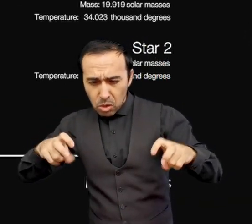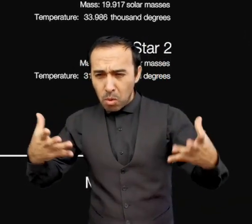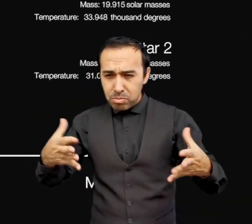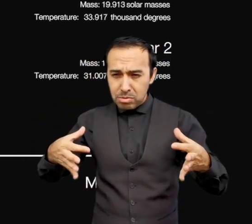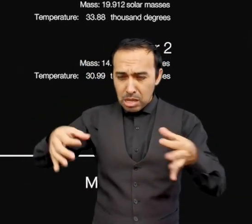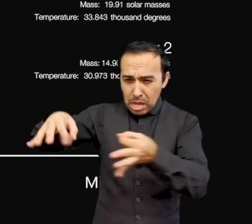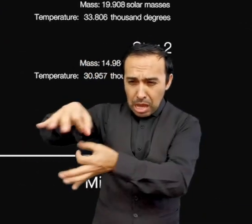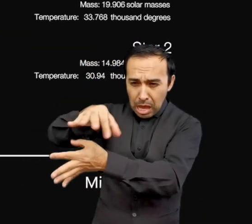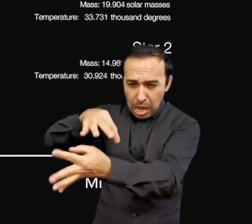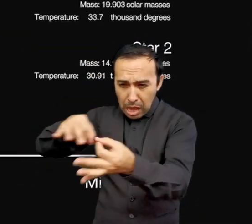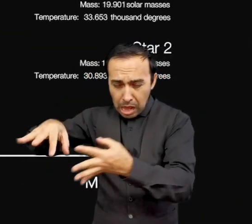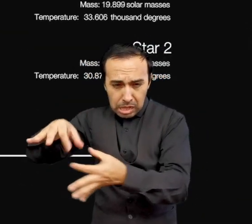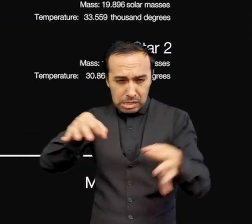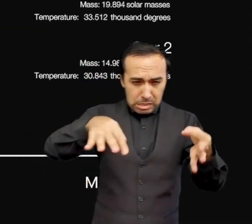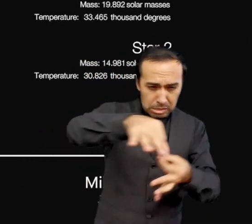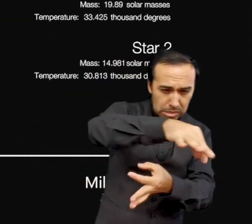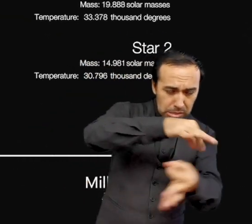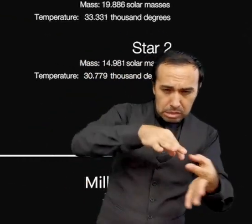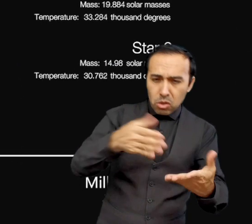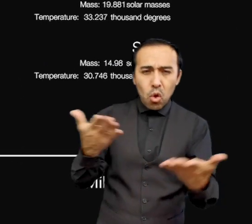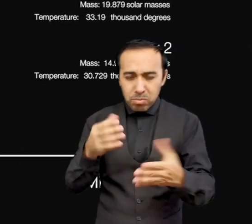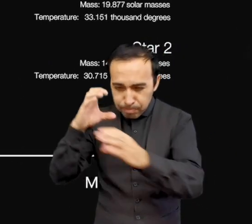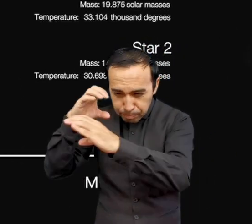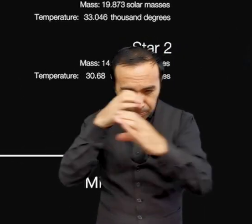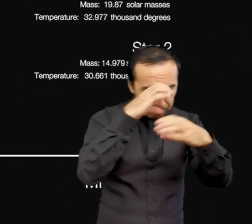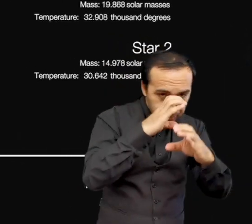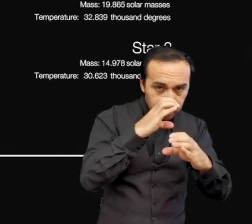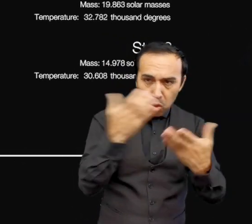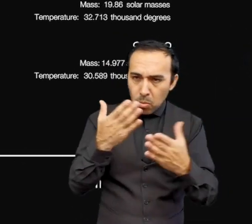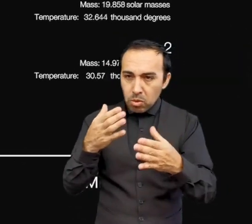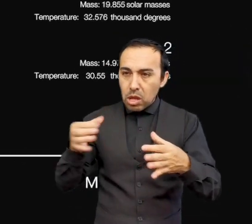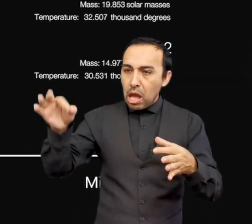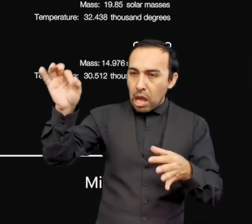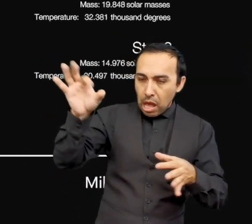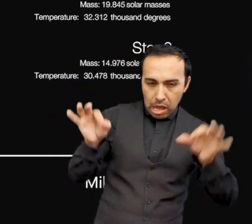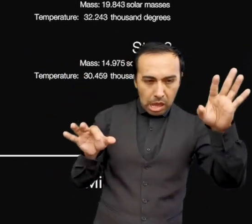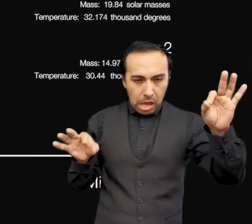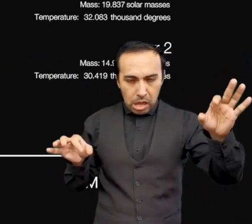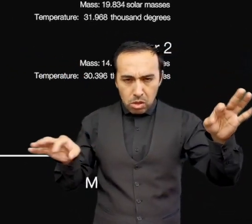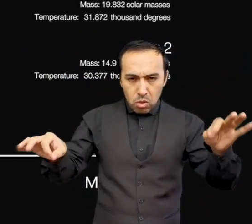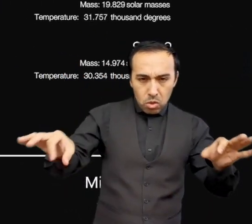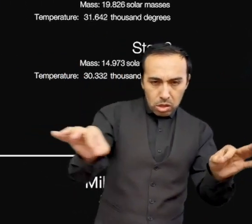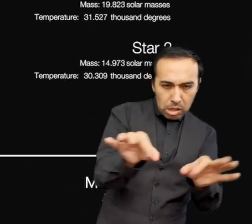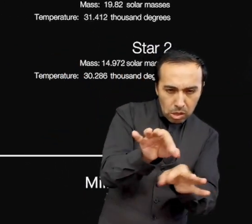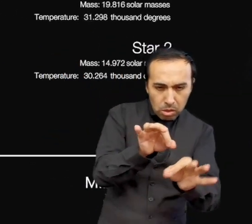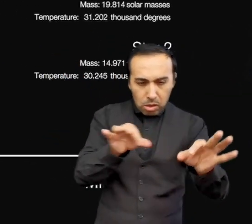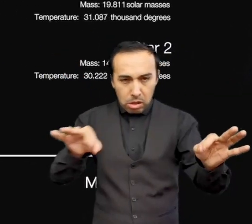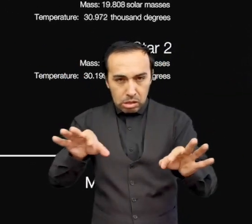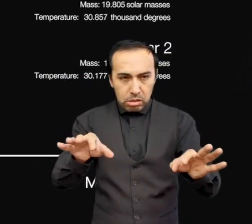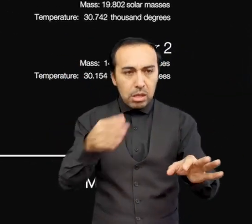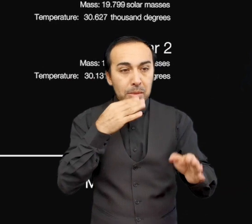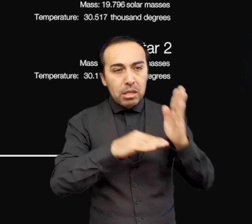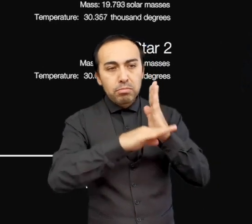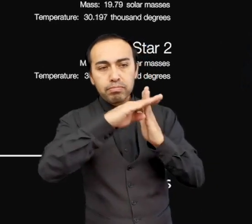interacciones binarias en los entornos circundantes, tanto en la cercanía como en el alto desplazamiento al rojo. Para